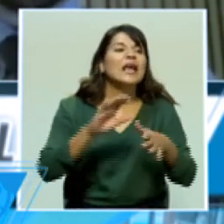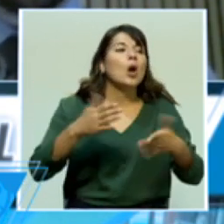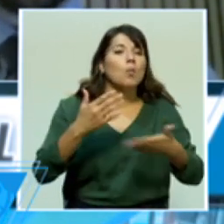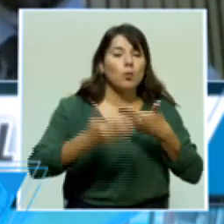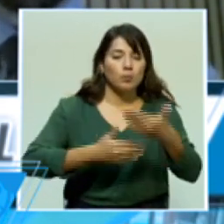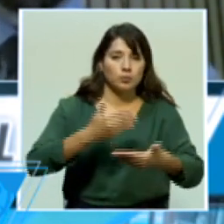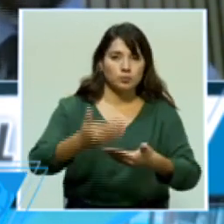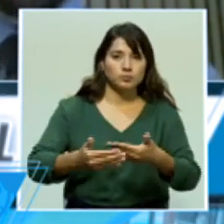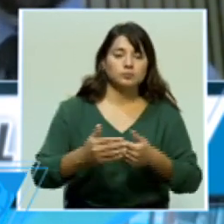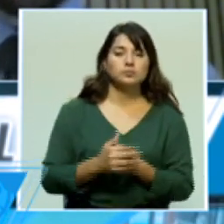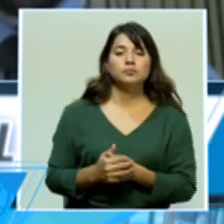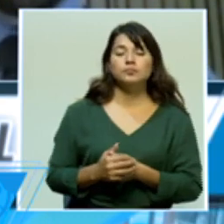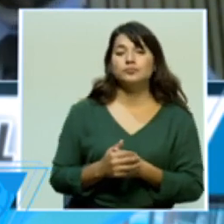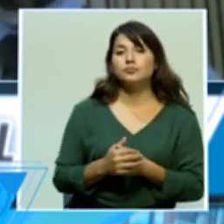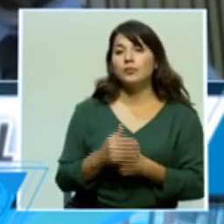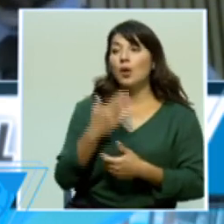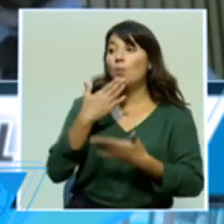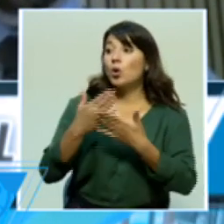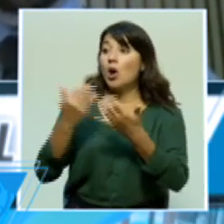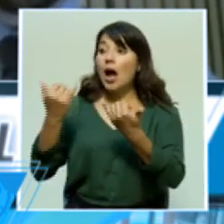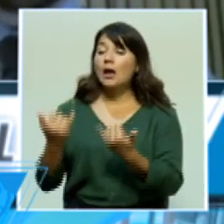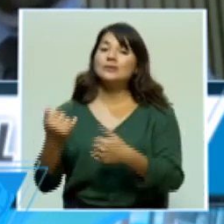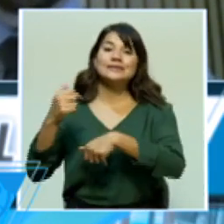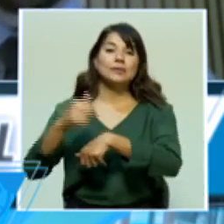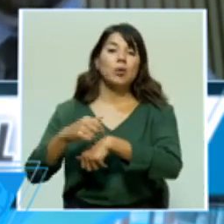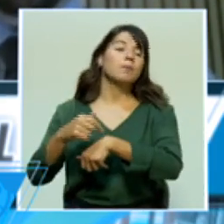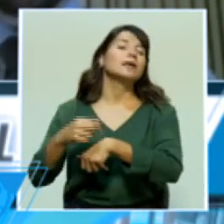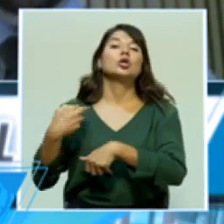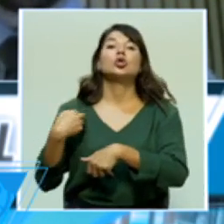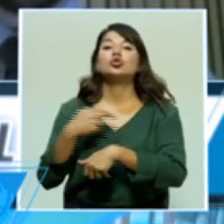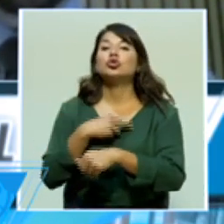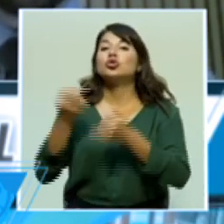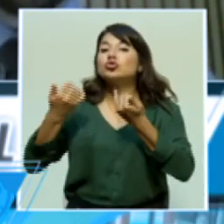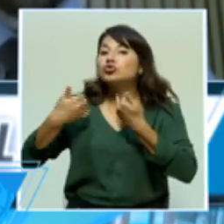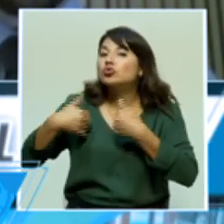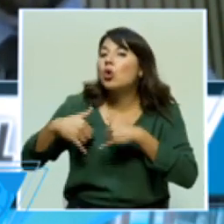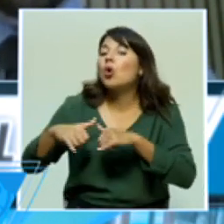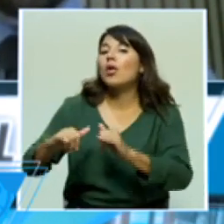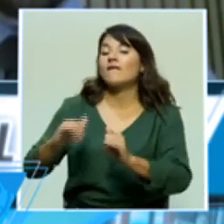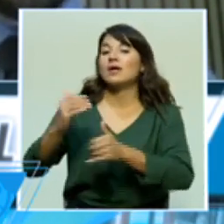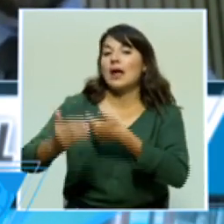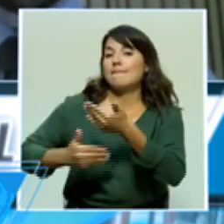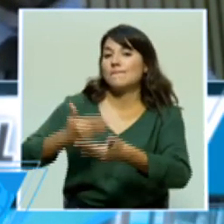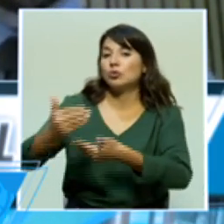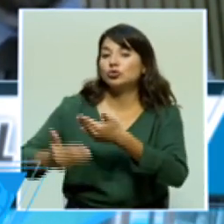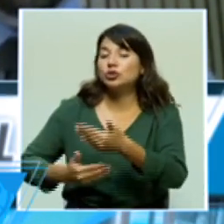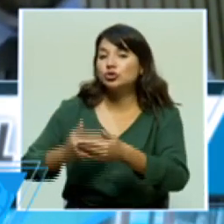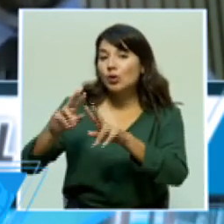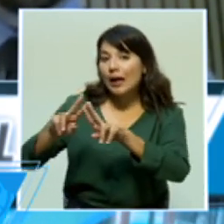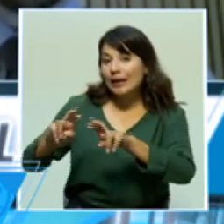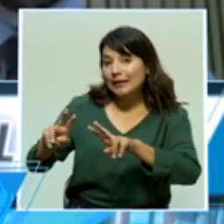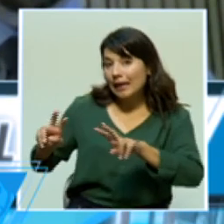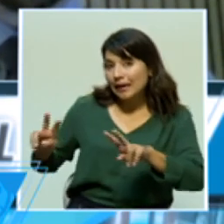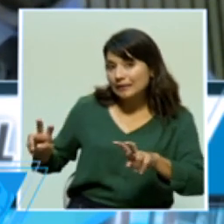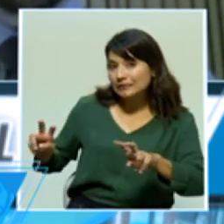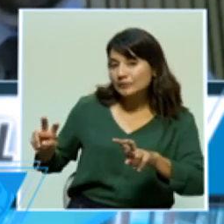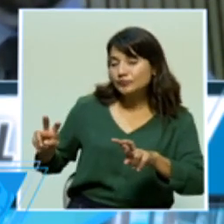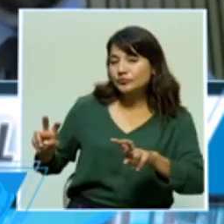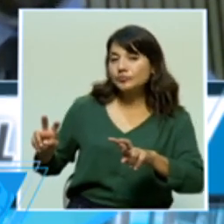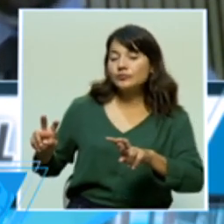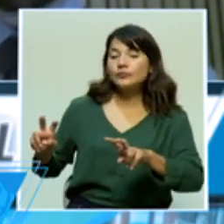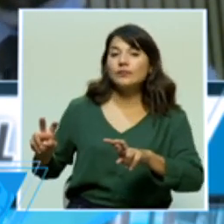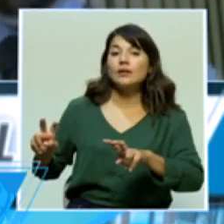Este, en estos momentos todavía estamos en la parte de análisis y, este,